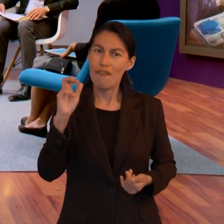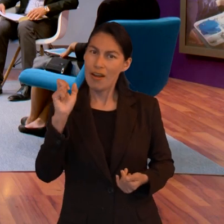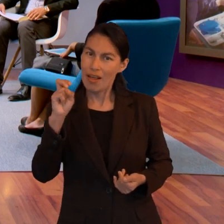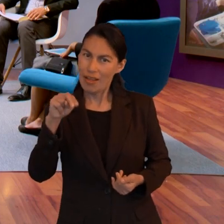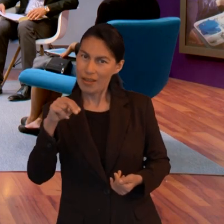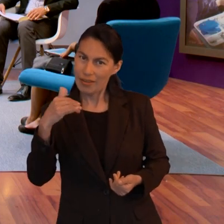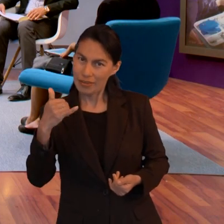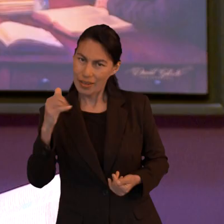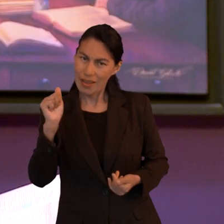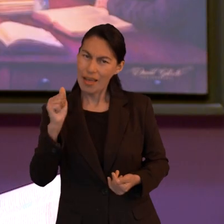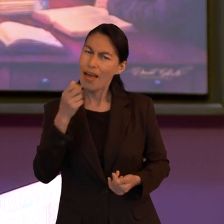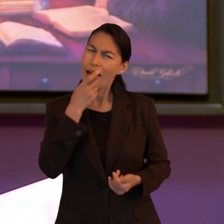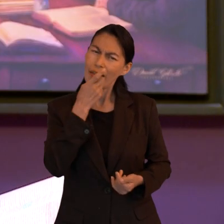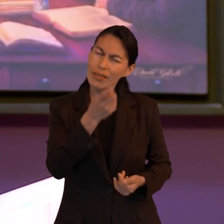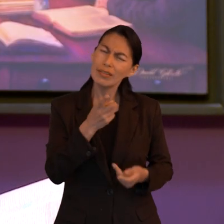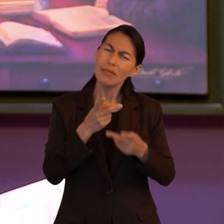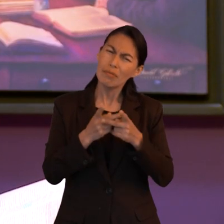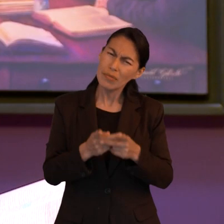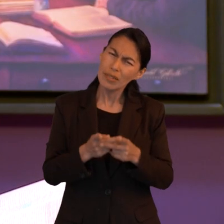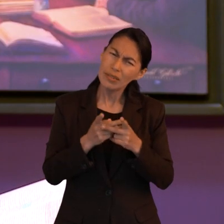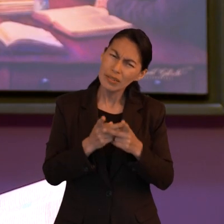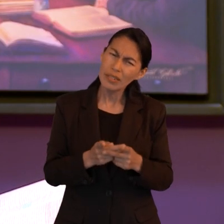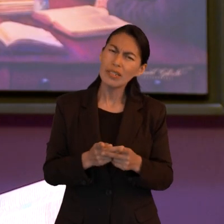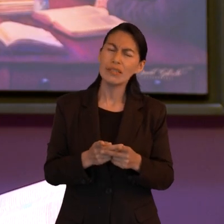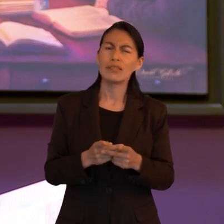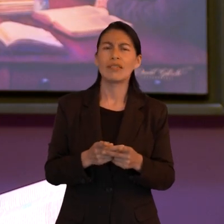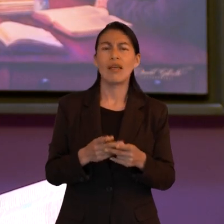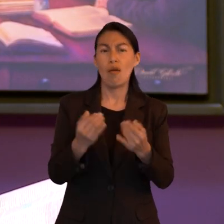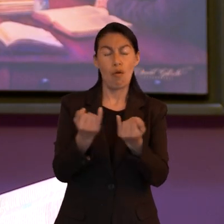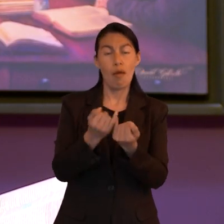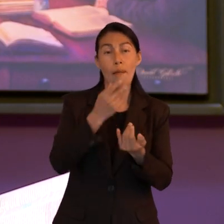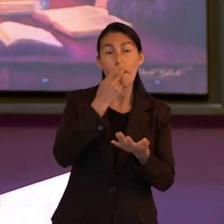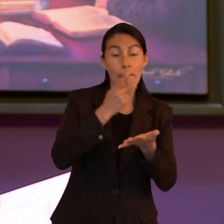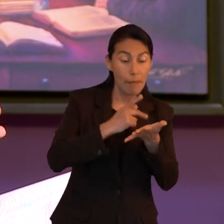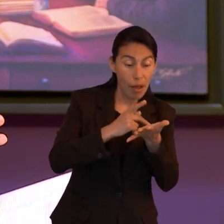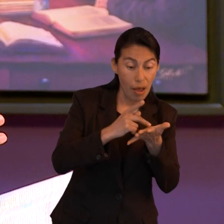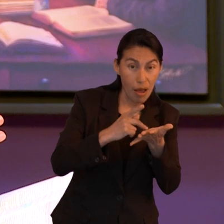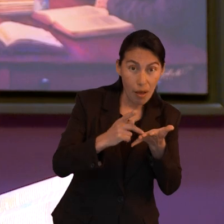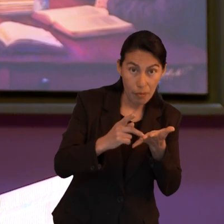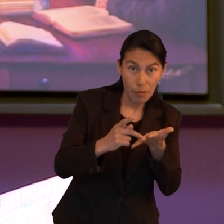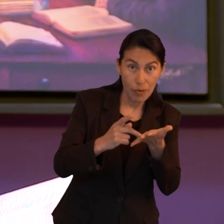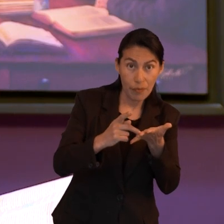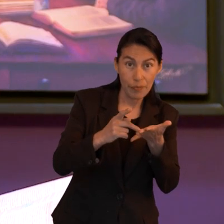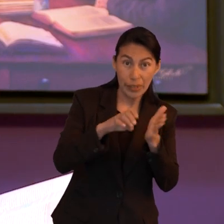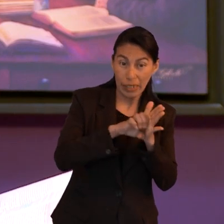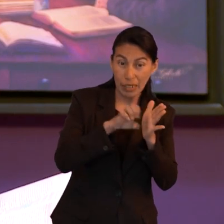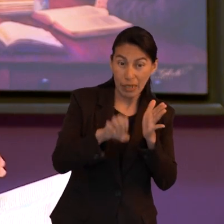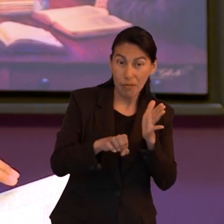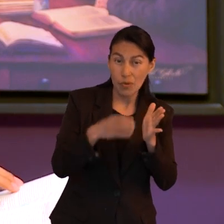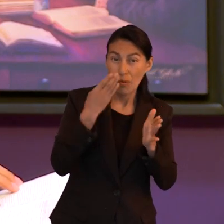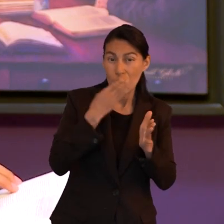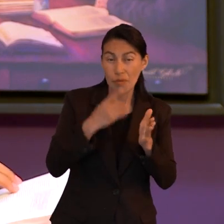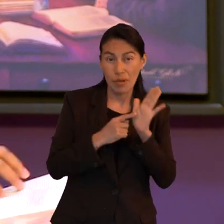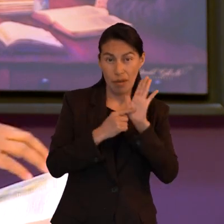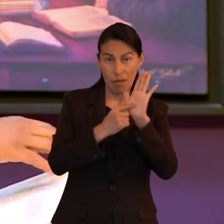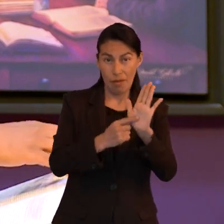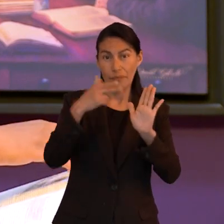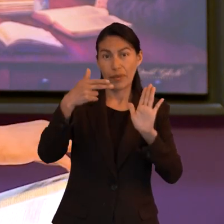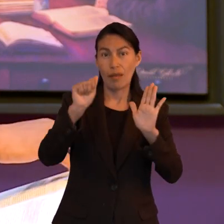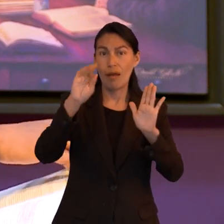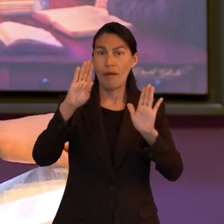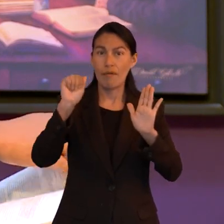Fraña nos dice la paciencia. Y Pablo busca el ejemplo de Habacuc,